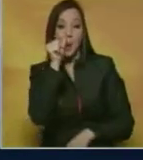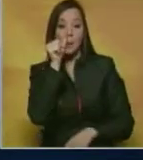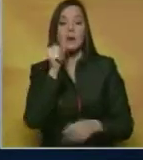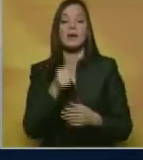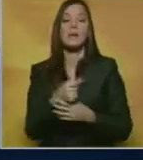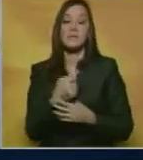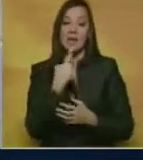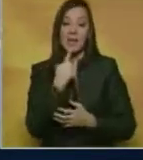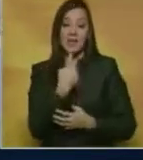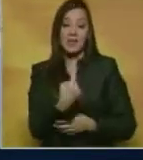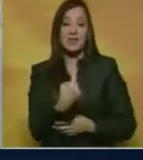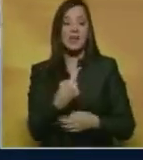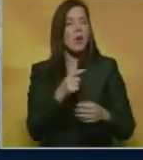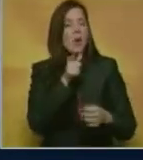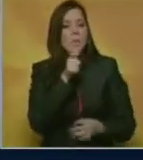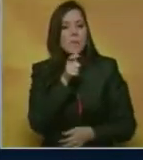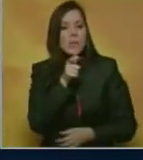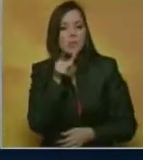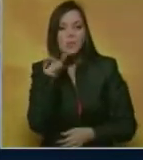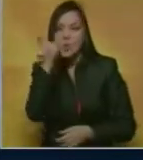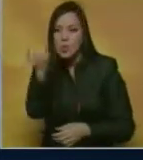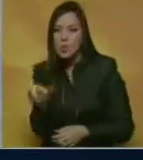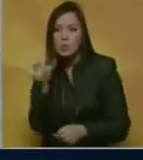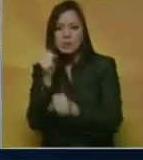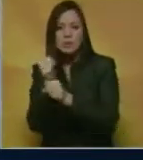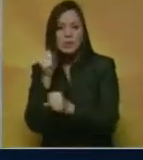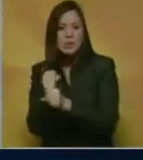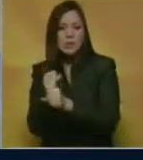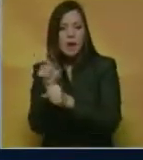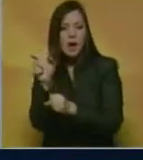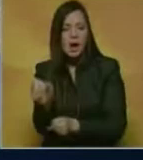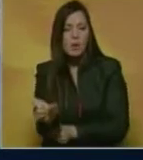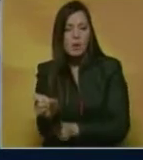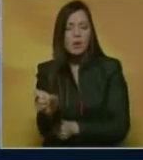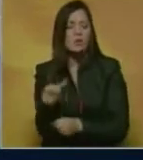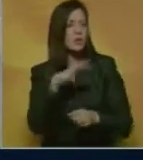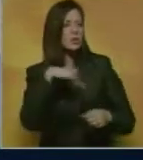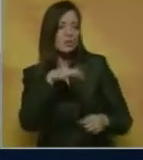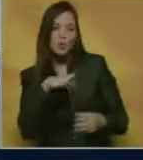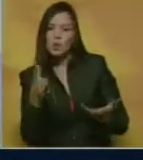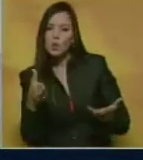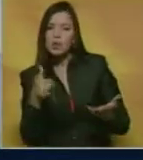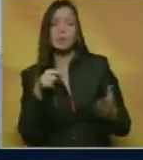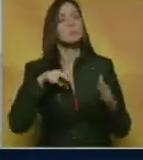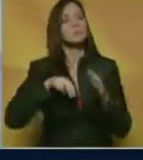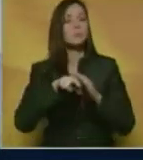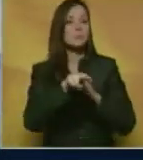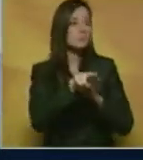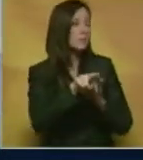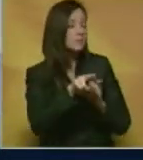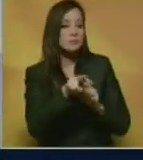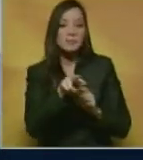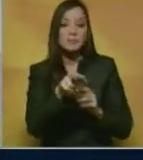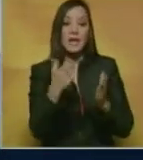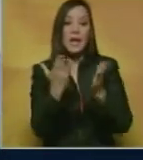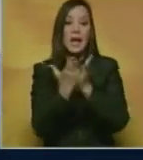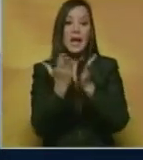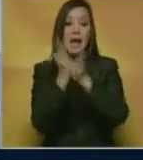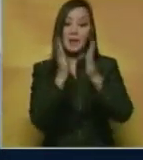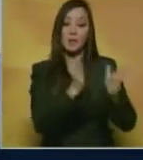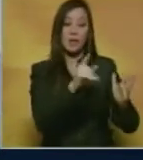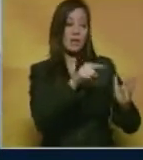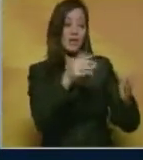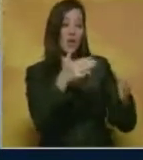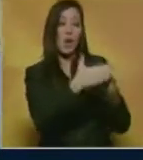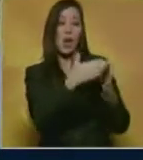tras identificarse y preguntar por un trabajador de la institución, ingresó a las aulas y al percatarse que las alumnas no se encontraban,